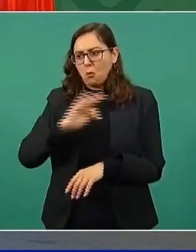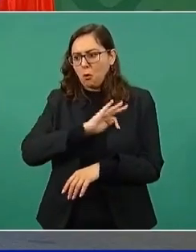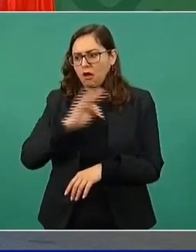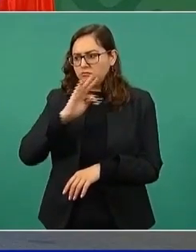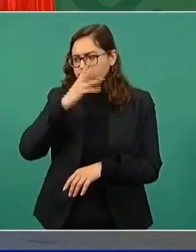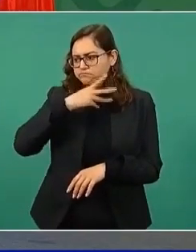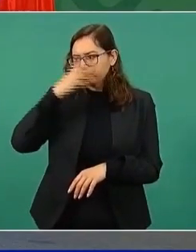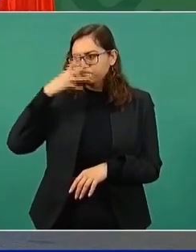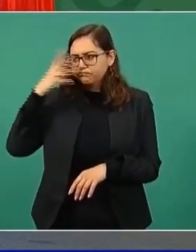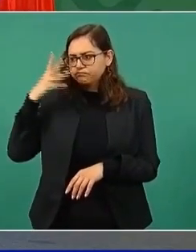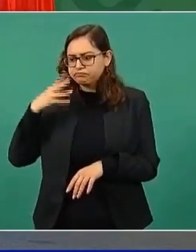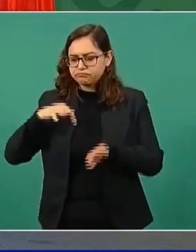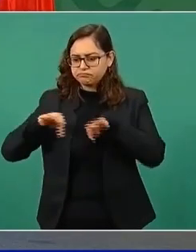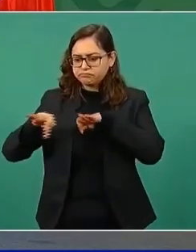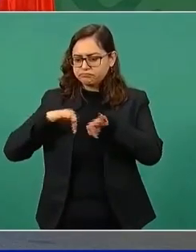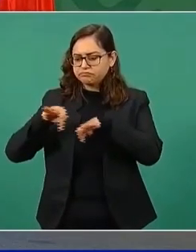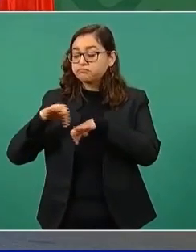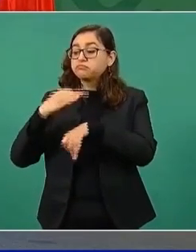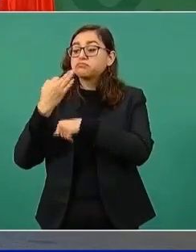para Estados Unidos.